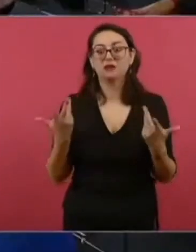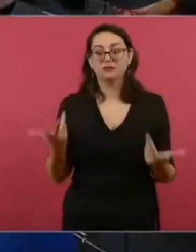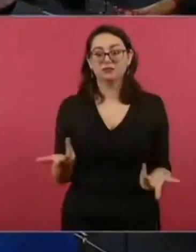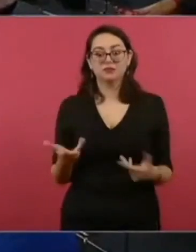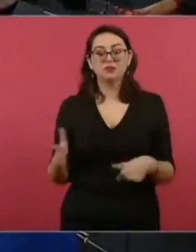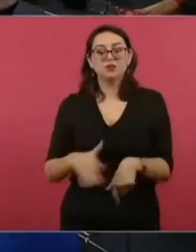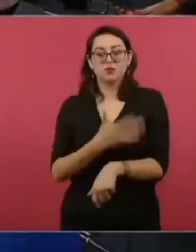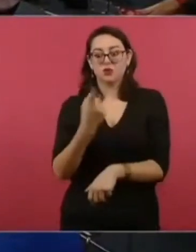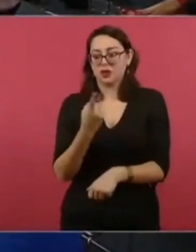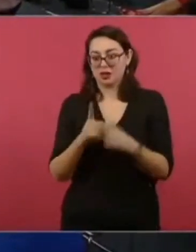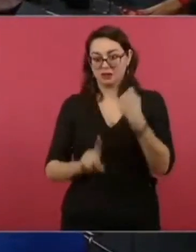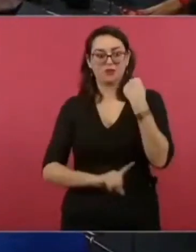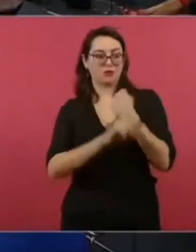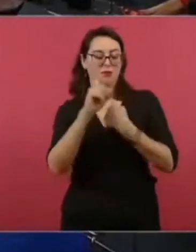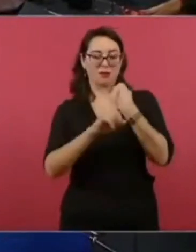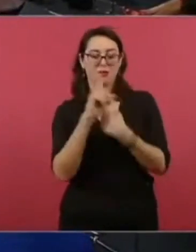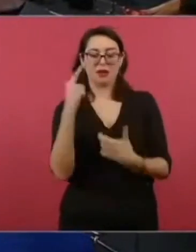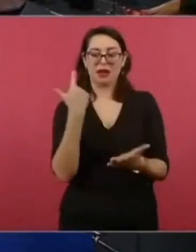de primer orden.